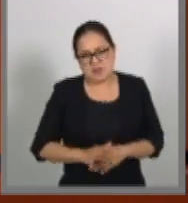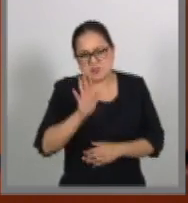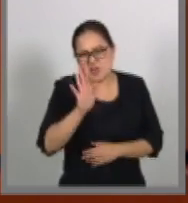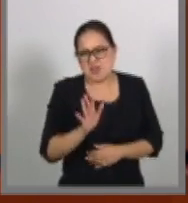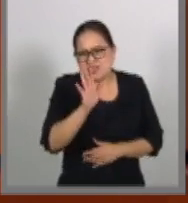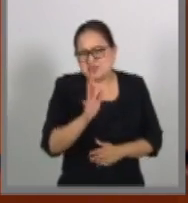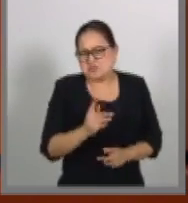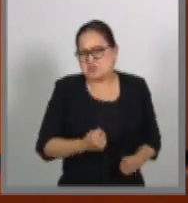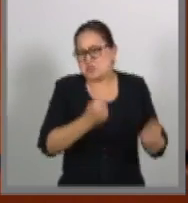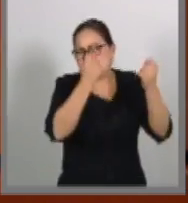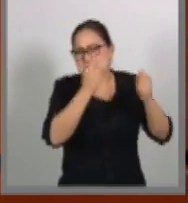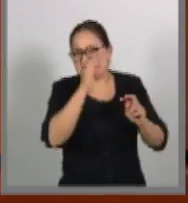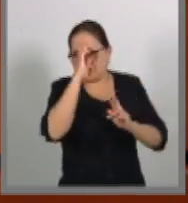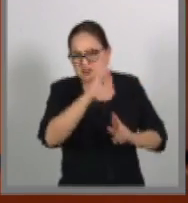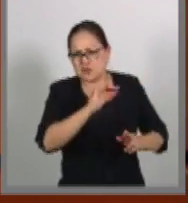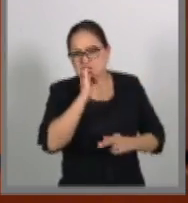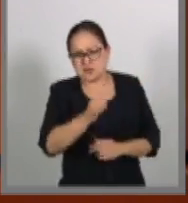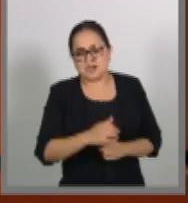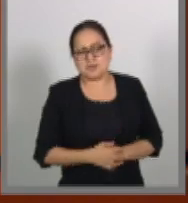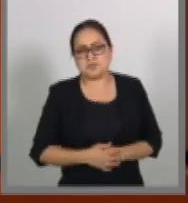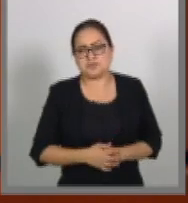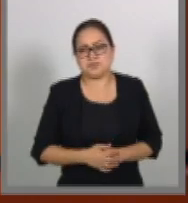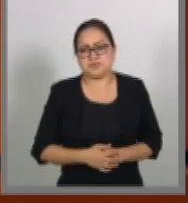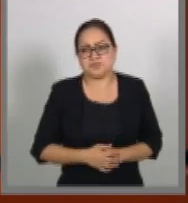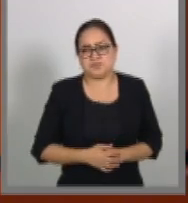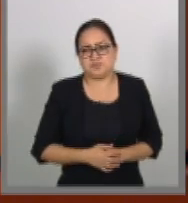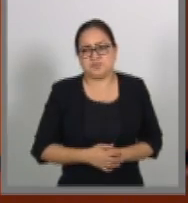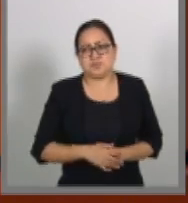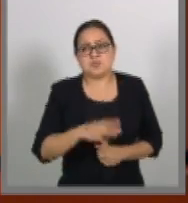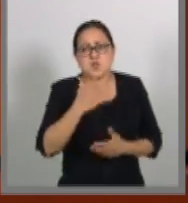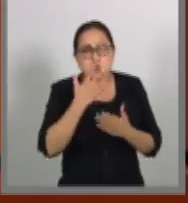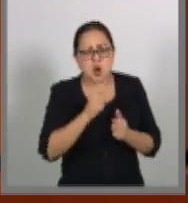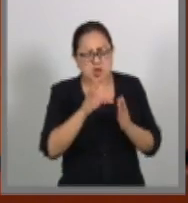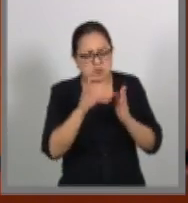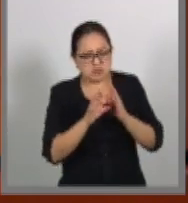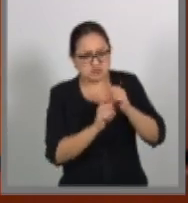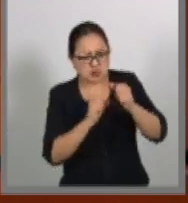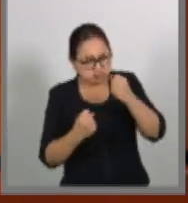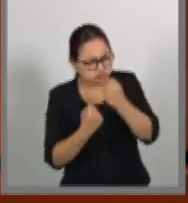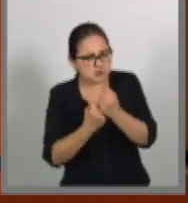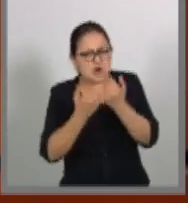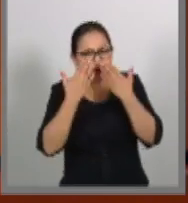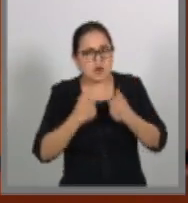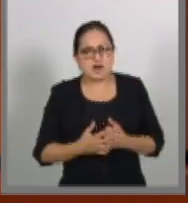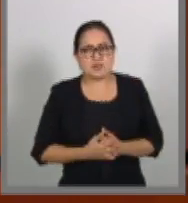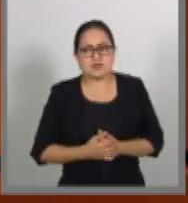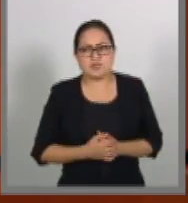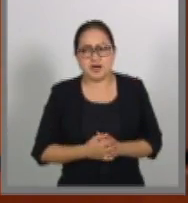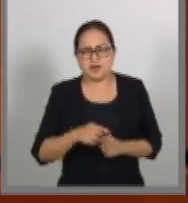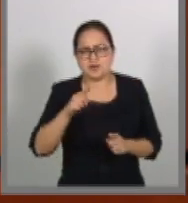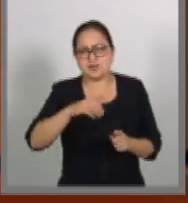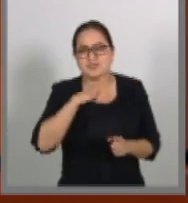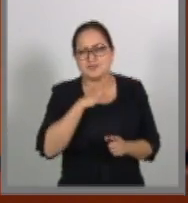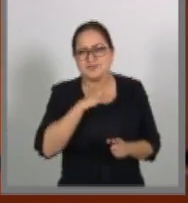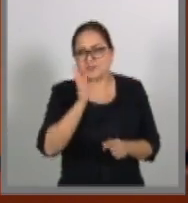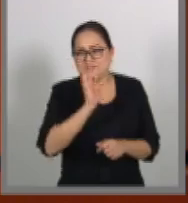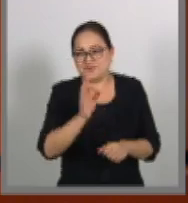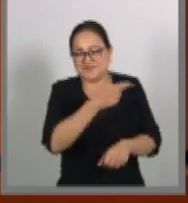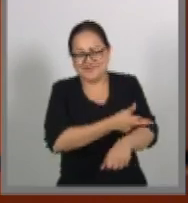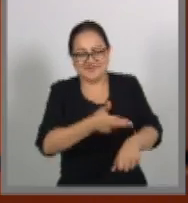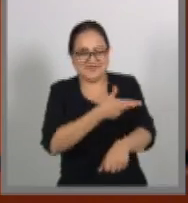encima. Bueno, no tiene fundamento constitucional, pero ya se arreglará. No.